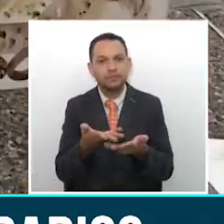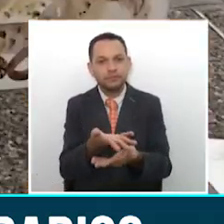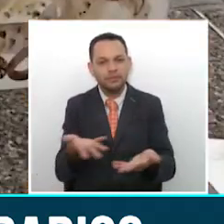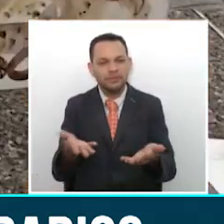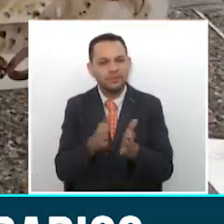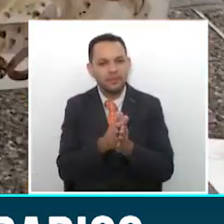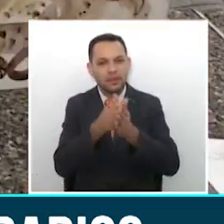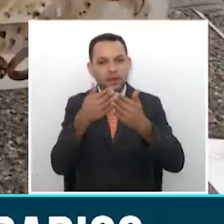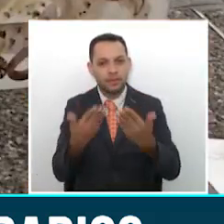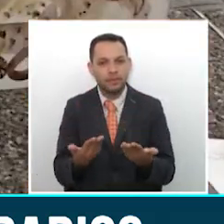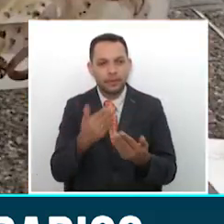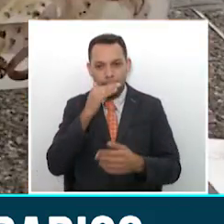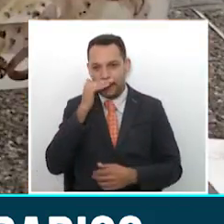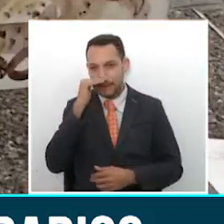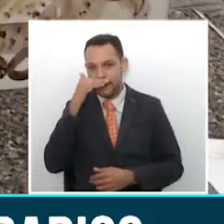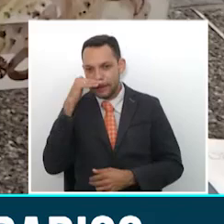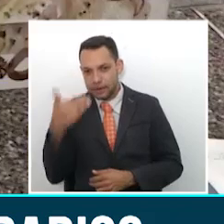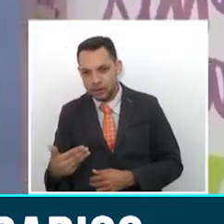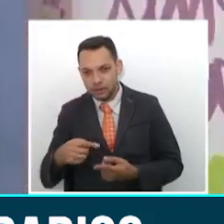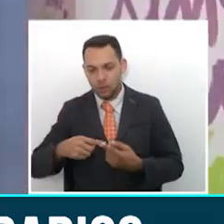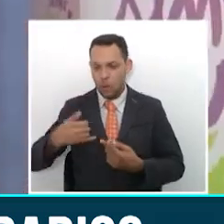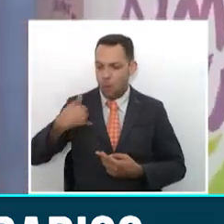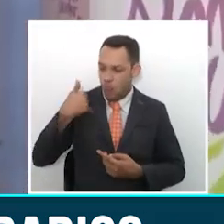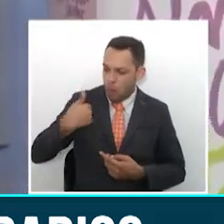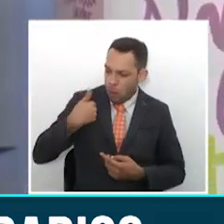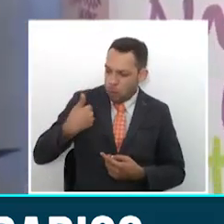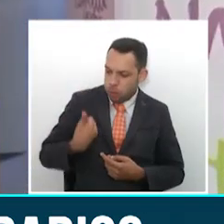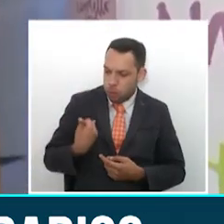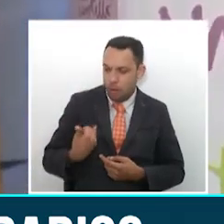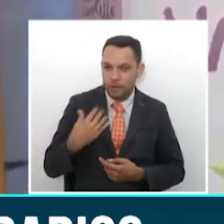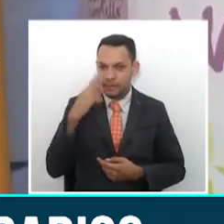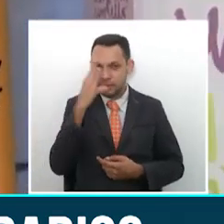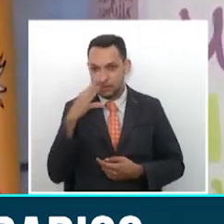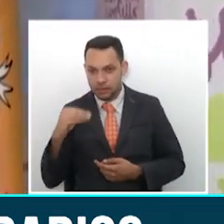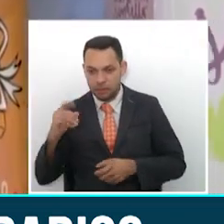especialmente para niños y jóvenes del Departamento del Quindío.